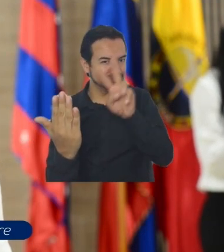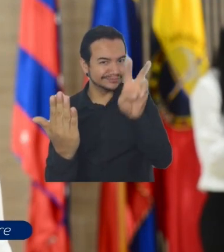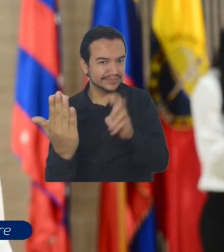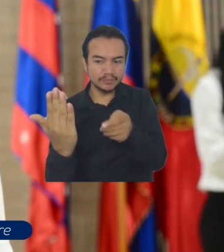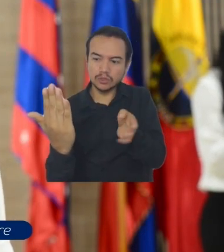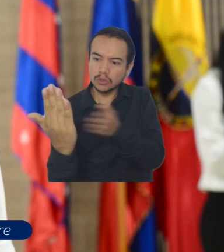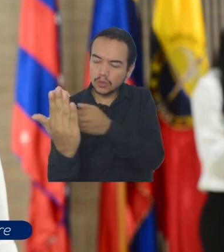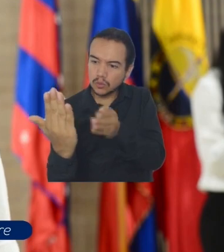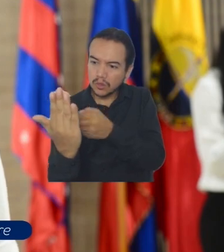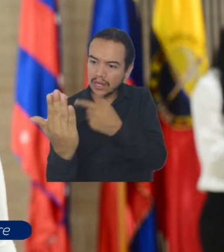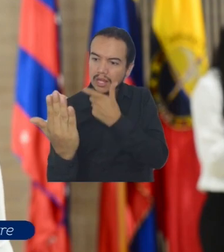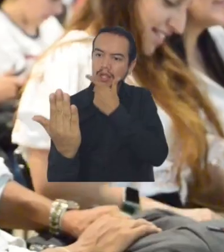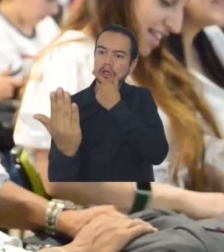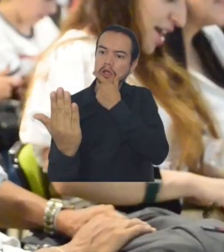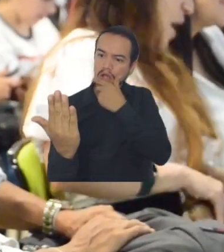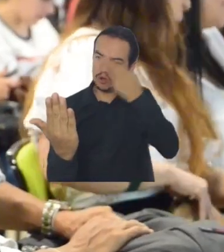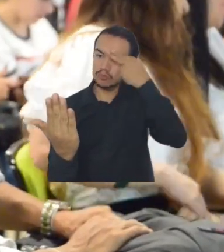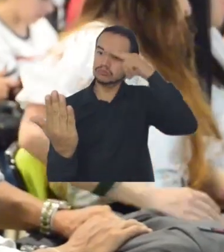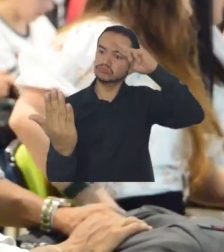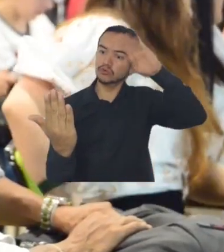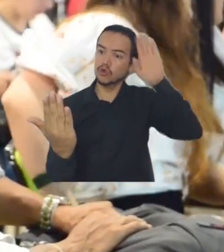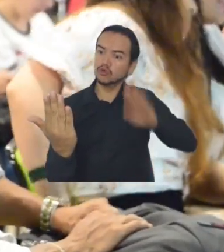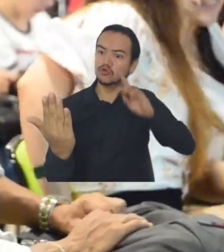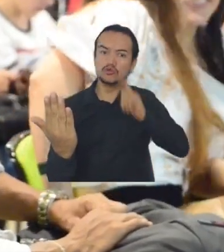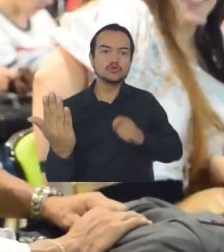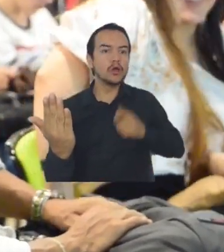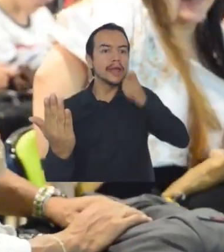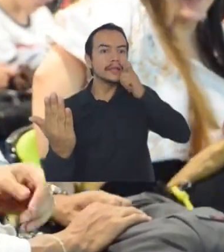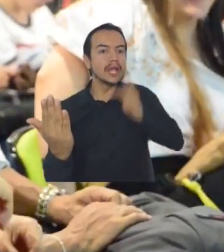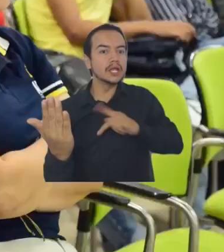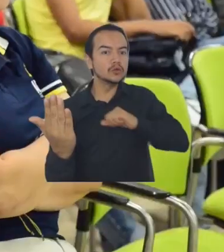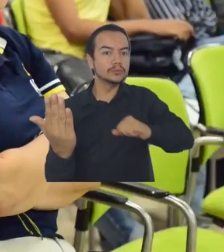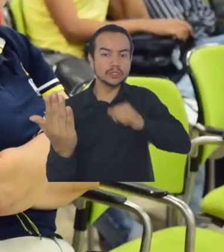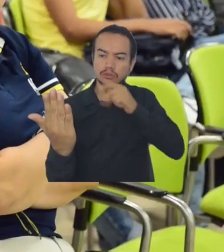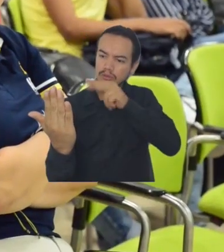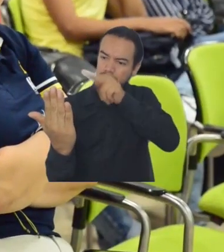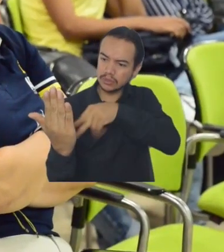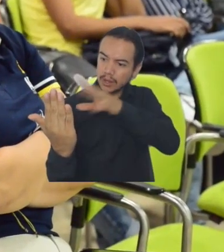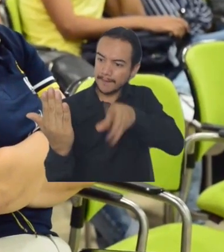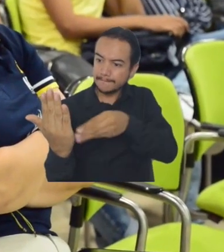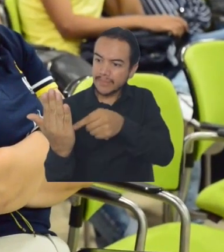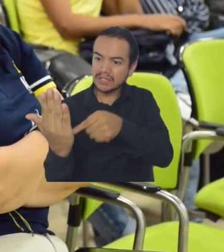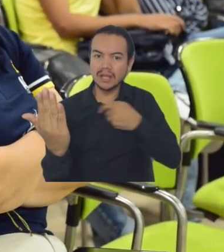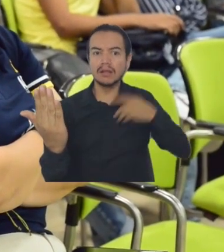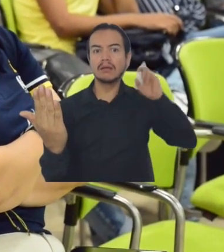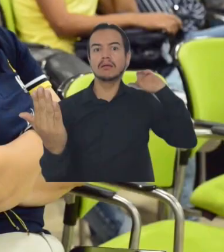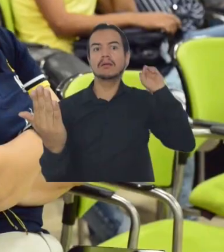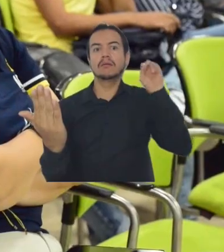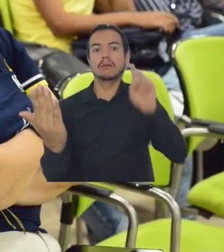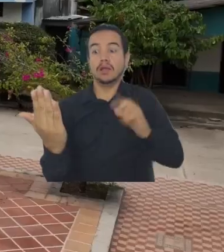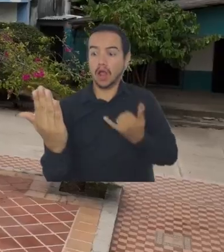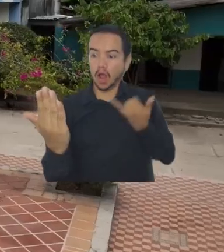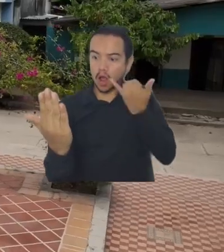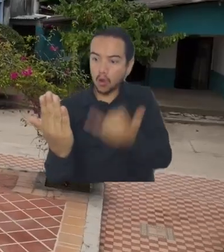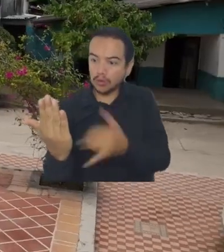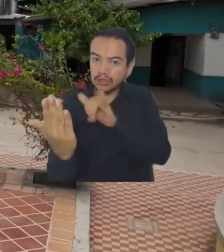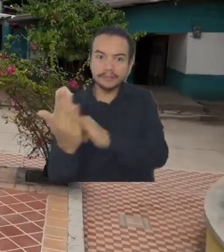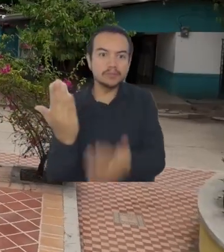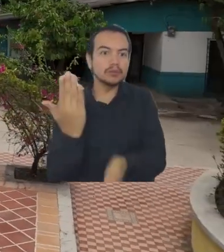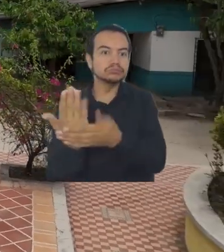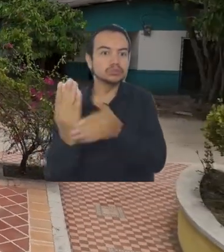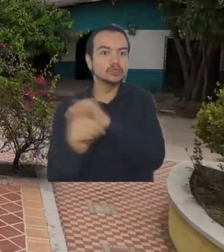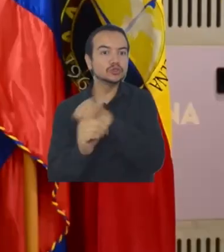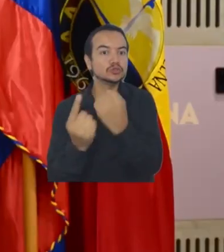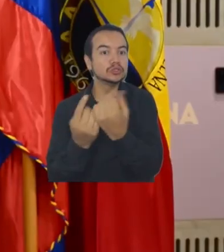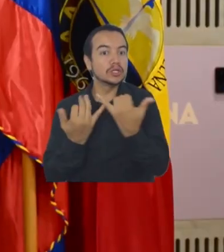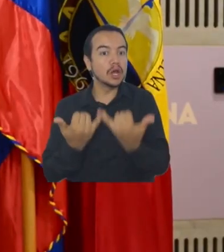que deja de aprendizaje para nuestra vida y cómo algo que se plasmó hace mucho tiempo sigue siendo vigente y sigue mostrándonos nuestra realidad social hoy